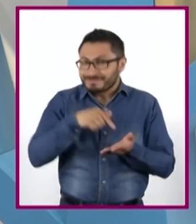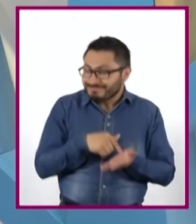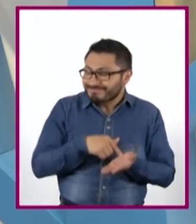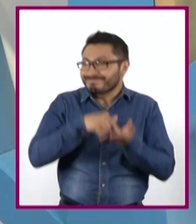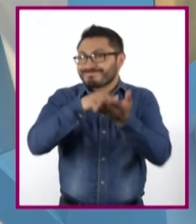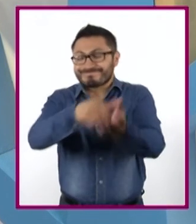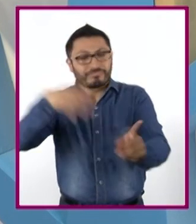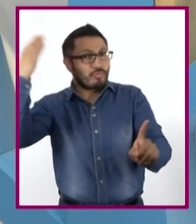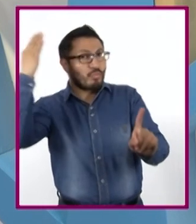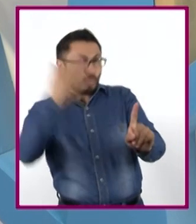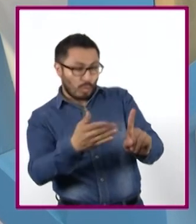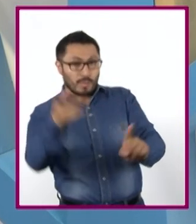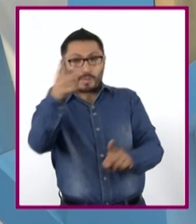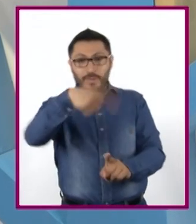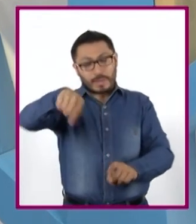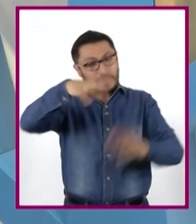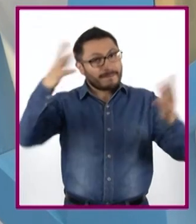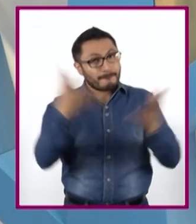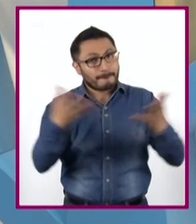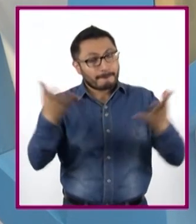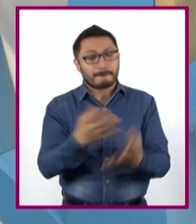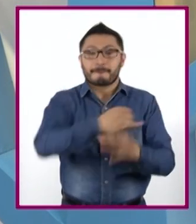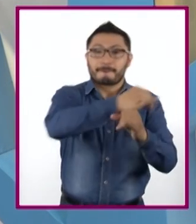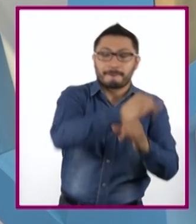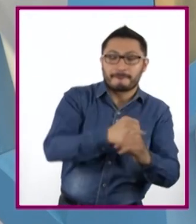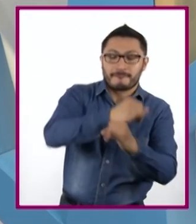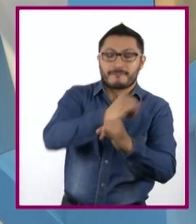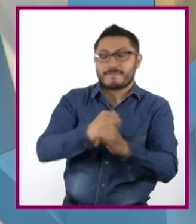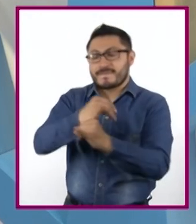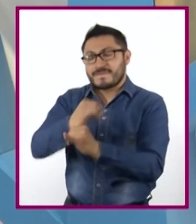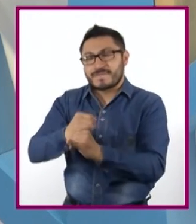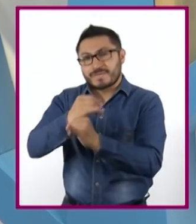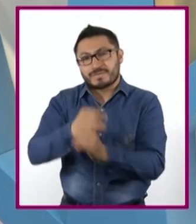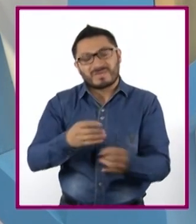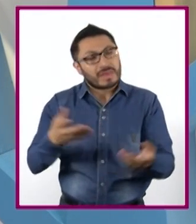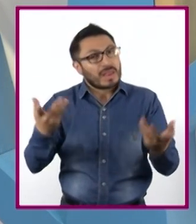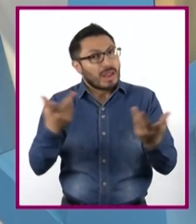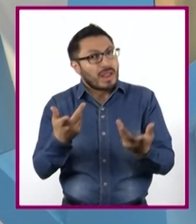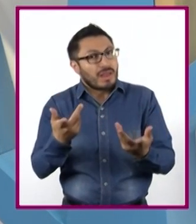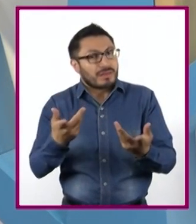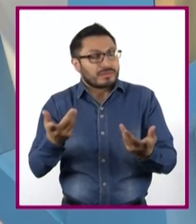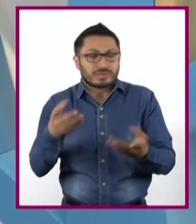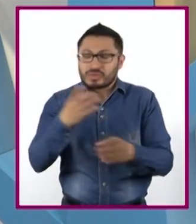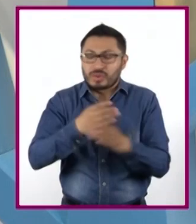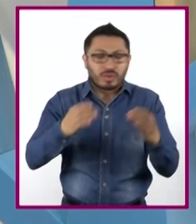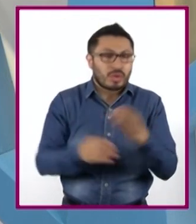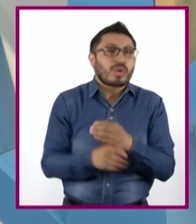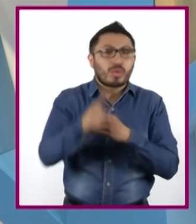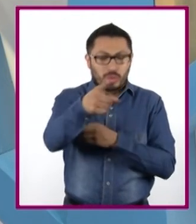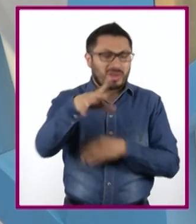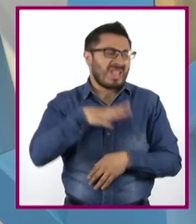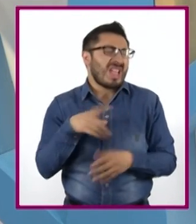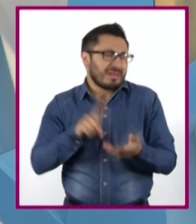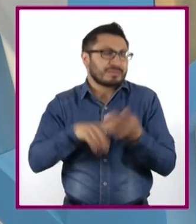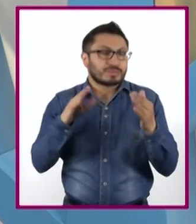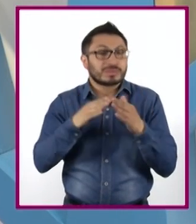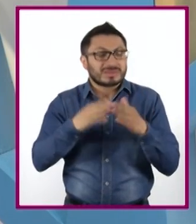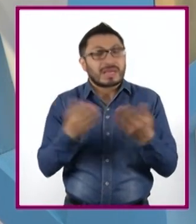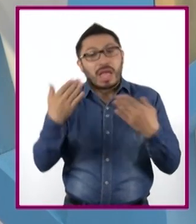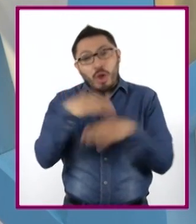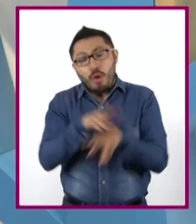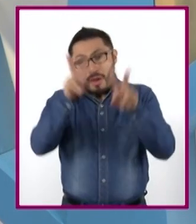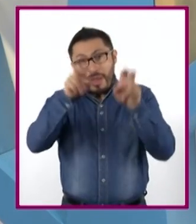un reto. Realicen una investigación con los medios que tengan a su alcance sobre alguno de los